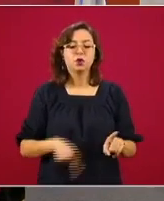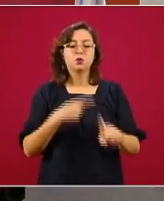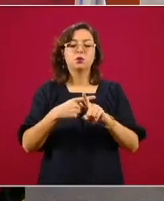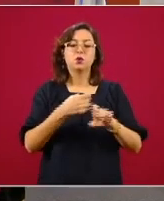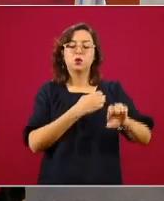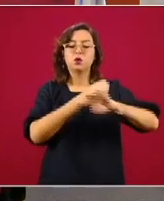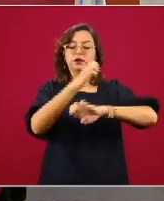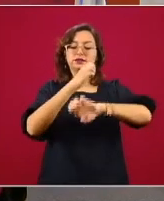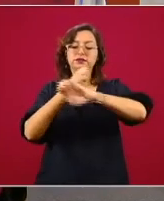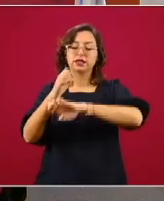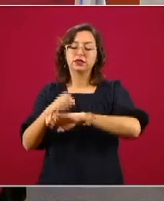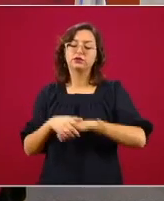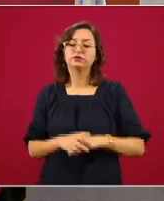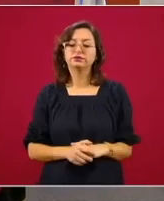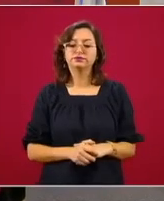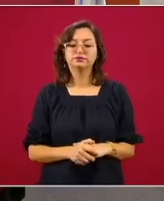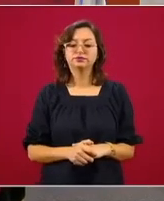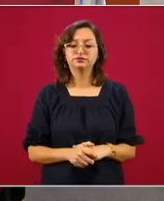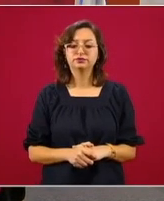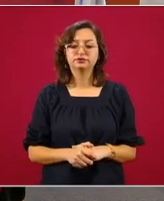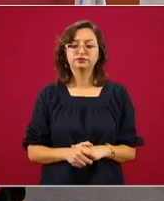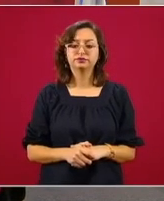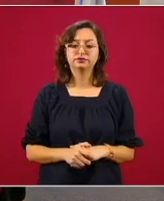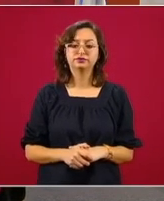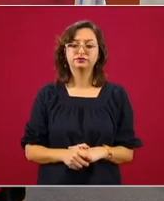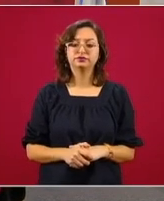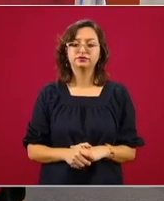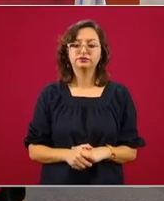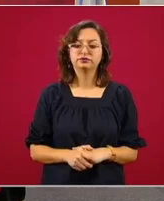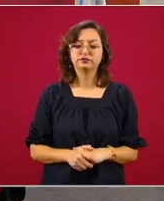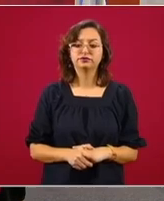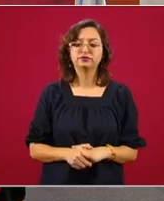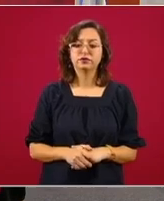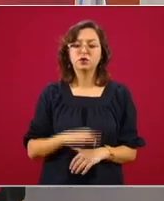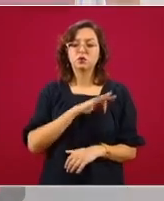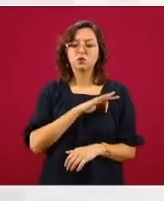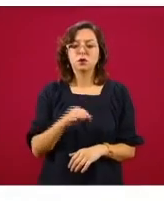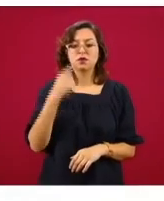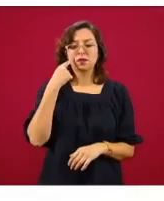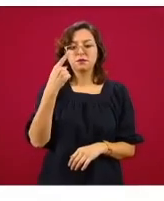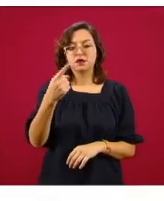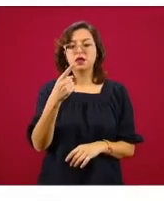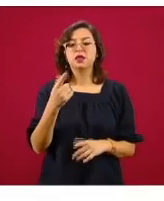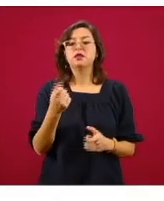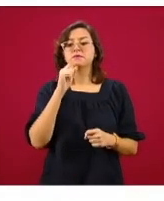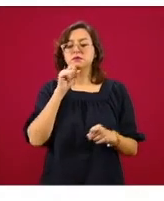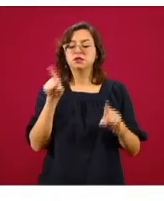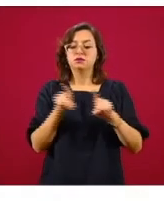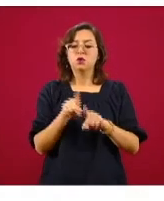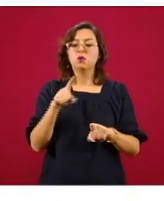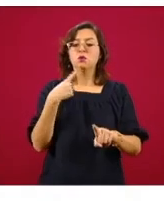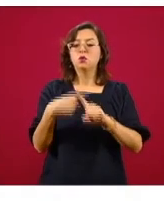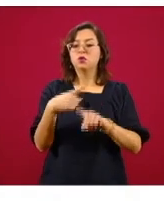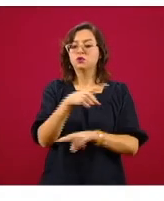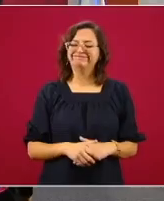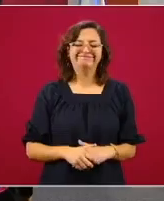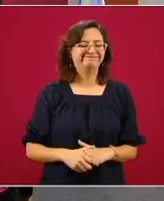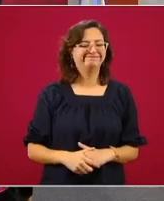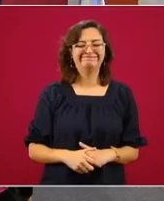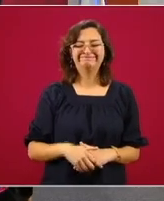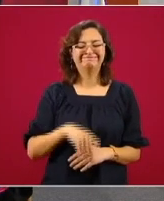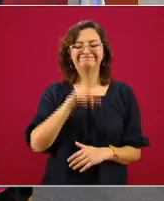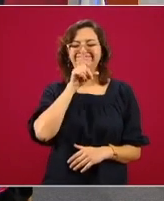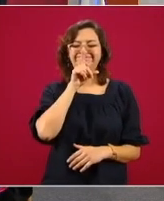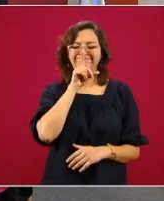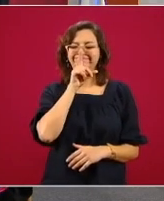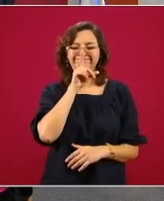dolosos que marzo, el martes, más mortífero de la presidencia de Andrés Manuel López Obrador, pese al coronavirus, informaron este miércoles funcionarios de